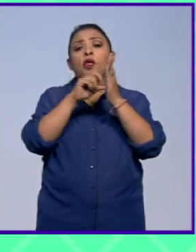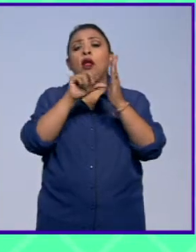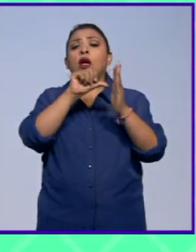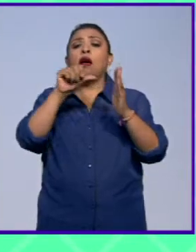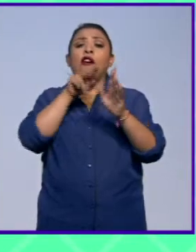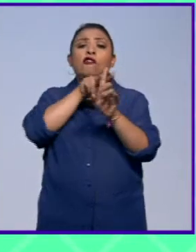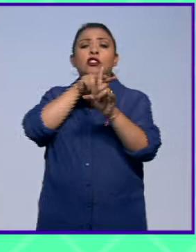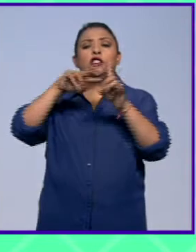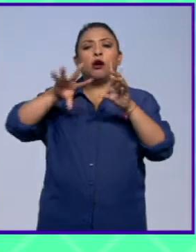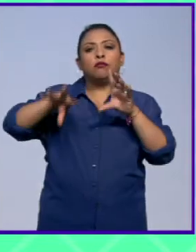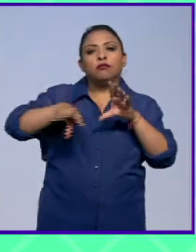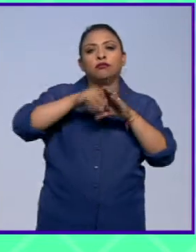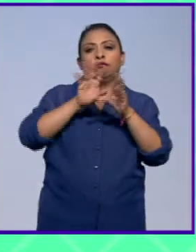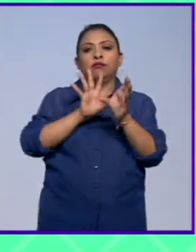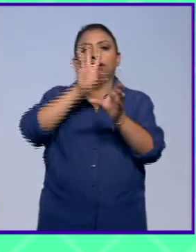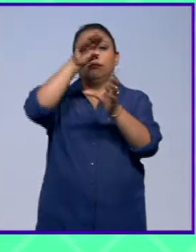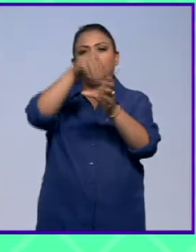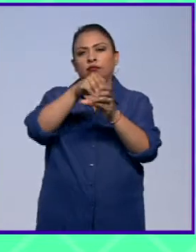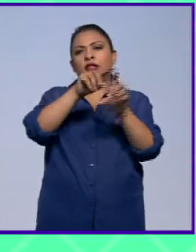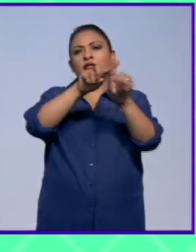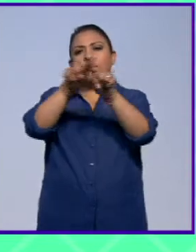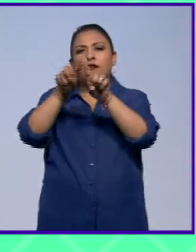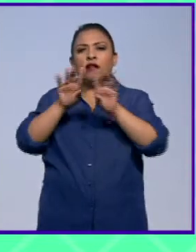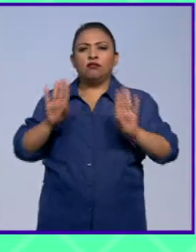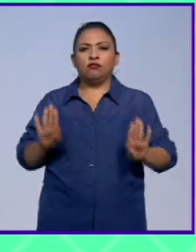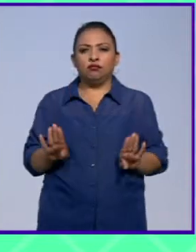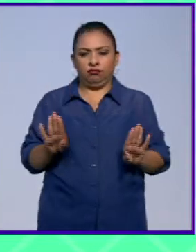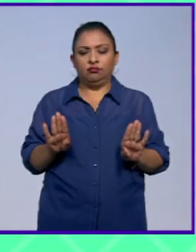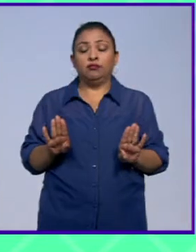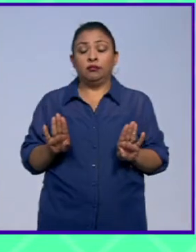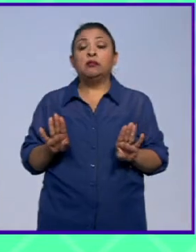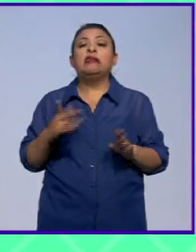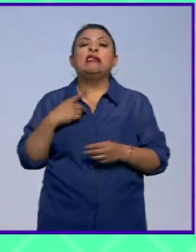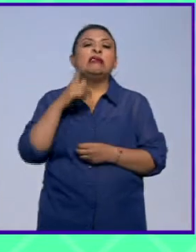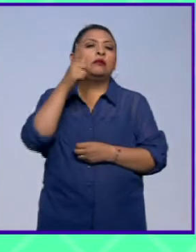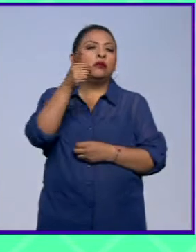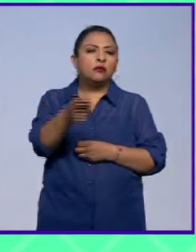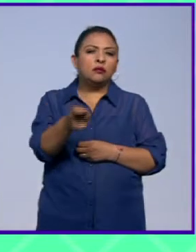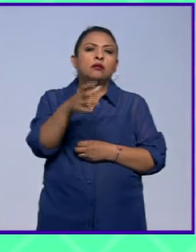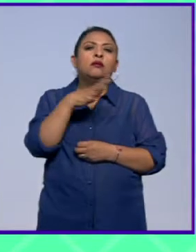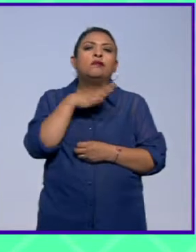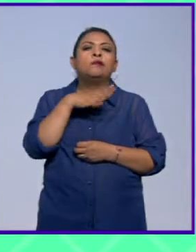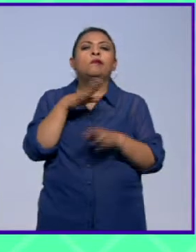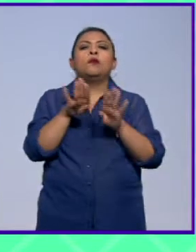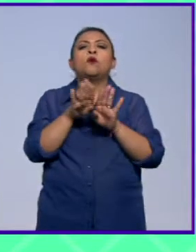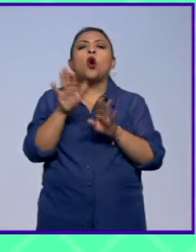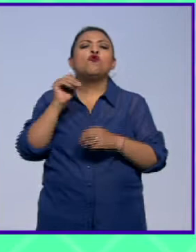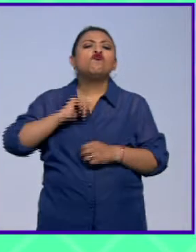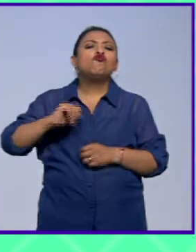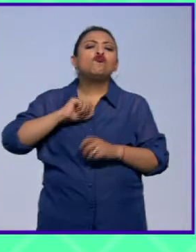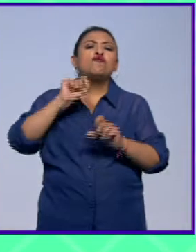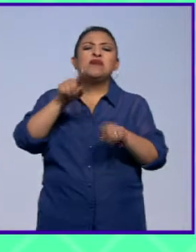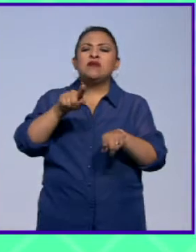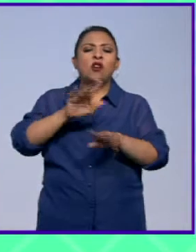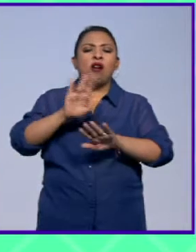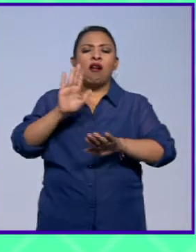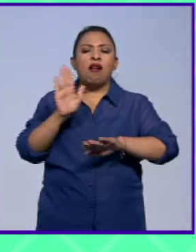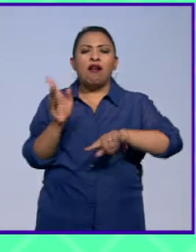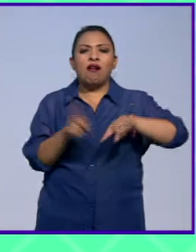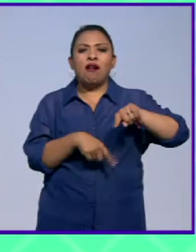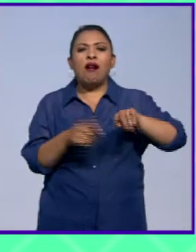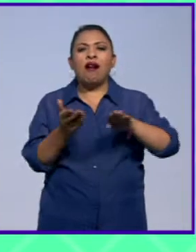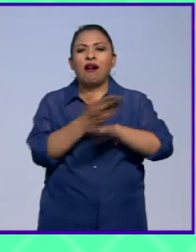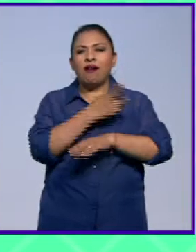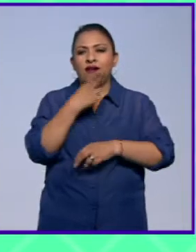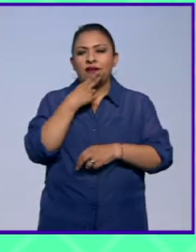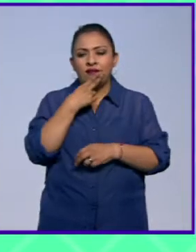visión integradora, multifactorial, es decir, salir un poquito de lo clásico que se usaba